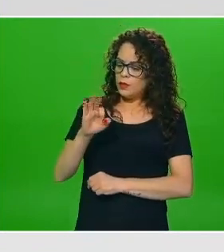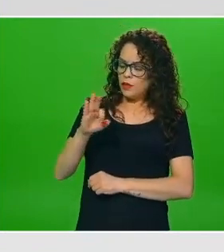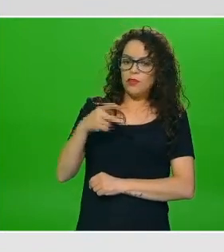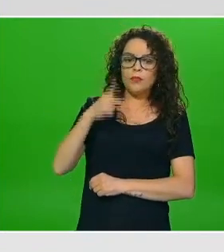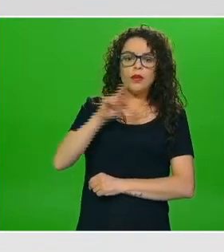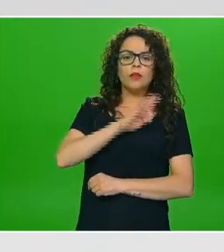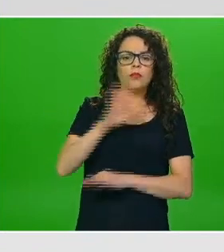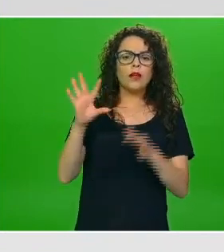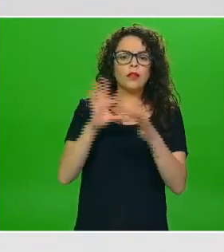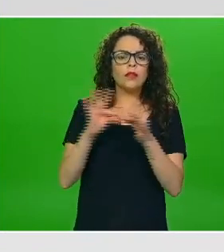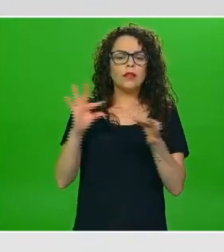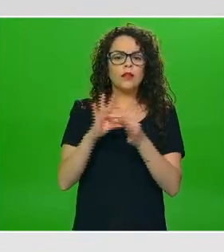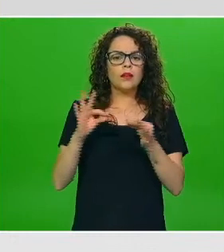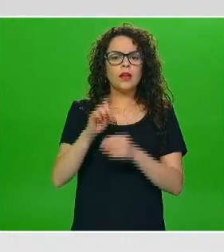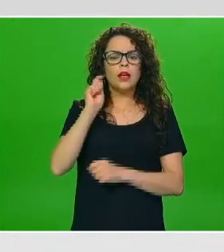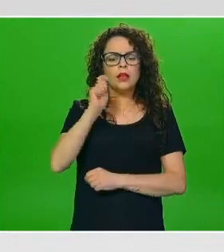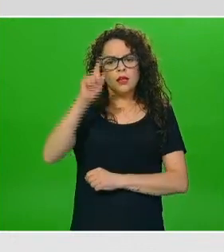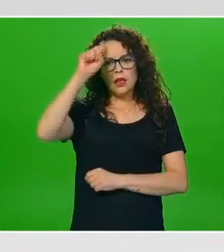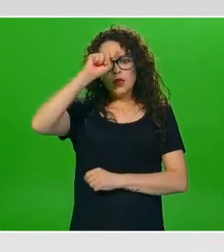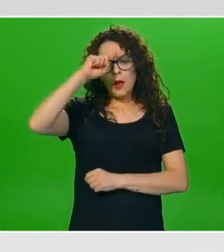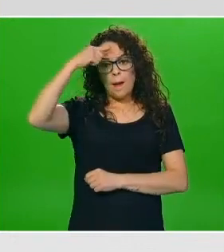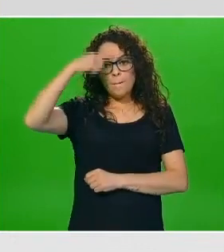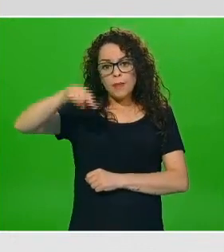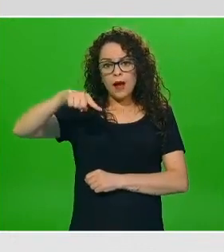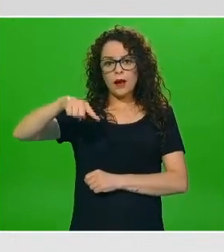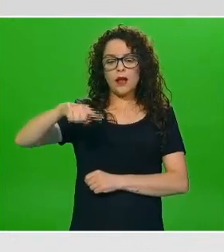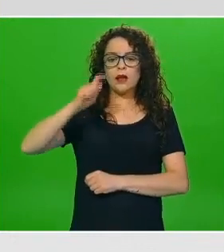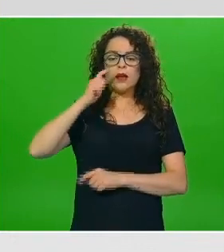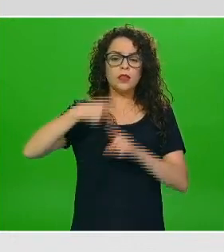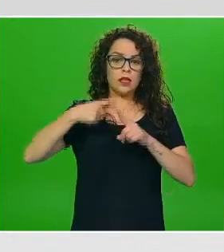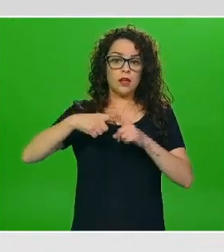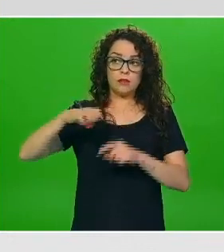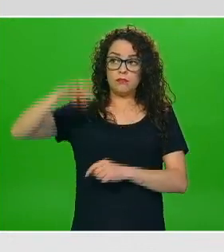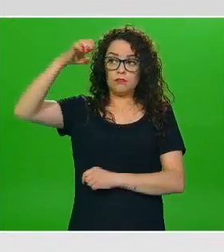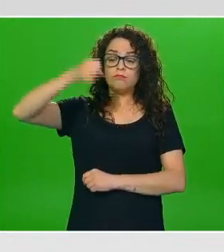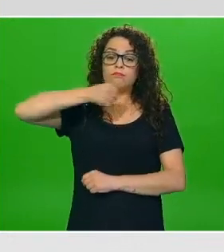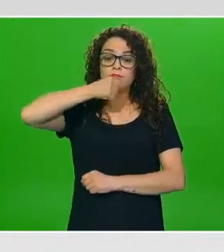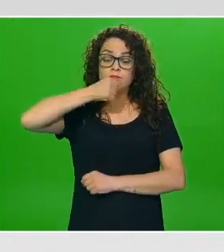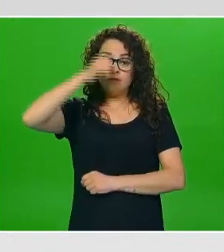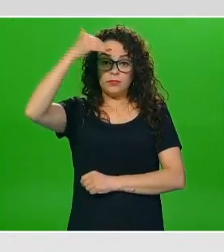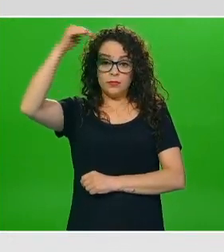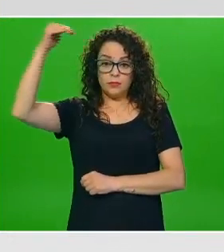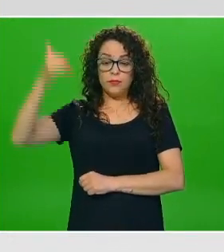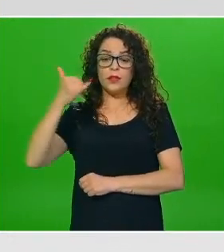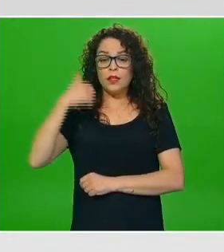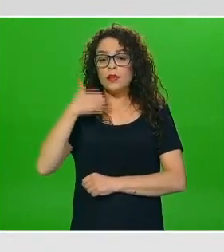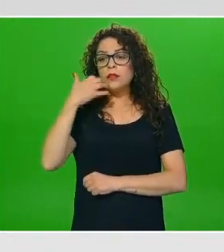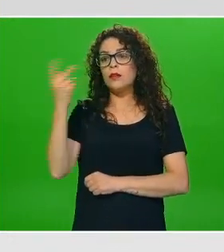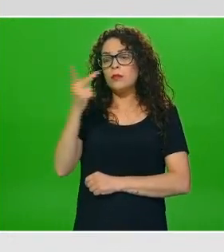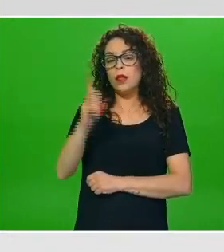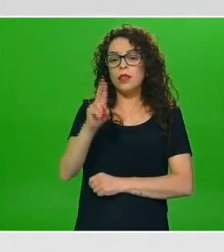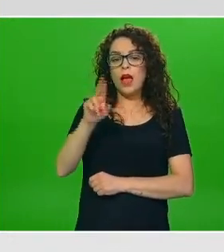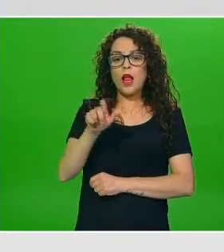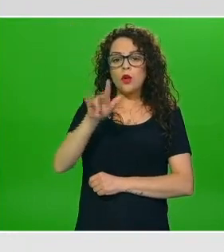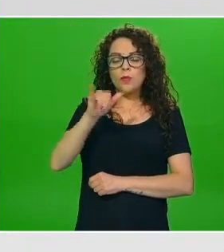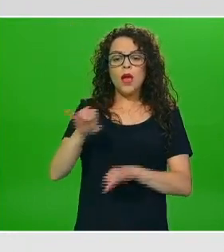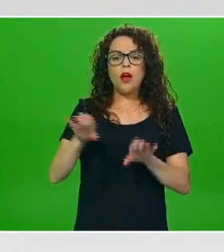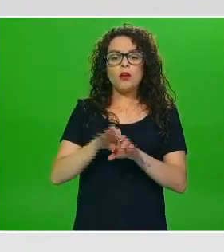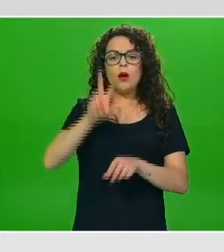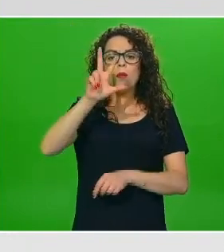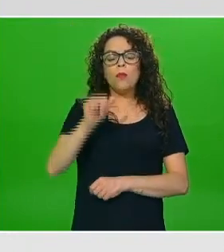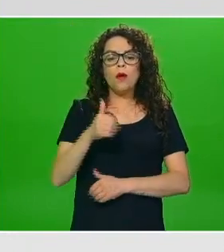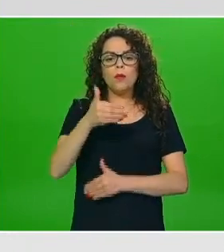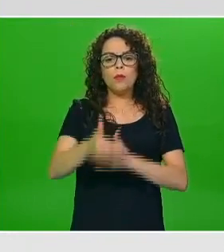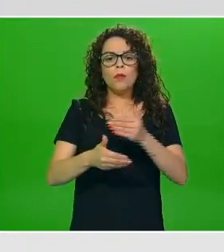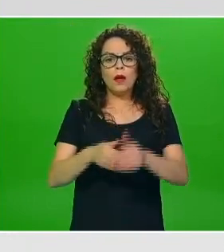los detalles de recomendaciones para adultos mayores y al doctor si nos puede decir cómo va el avance de lo que sería el